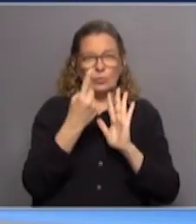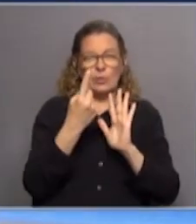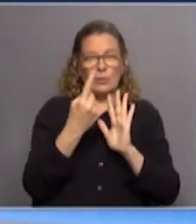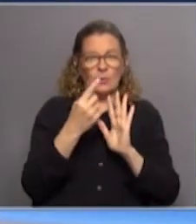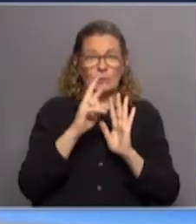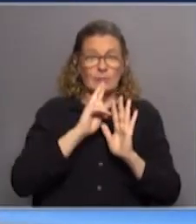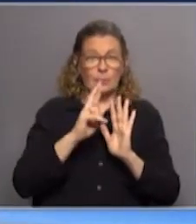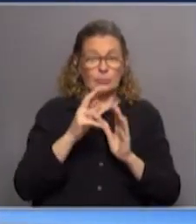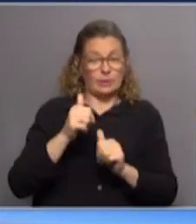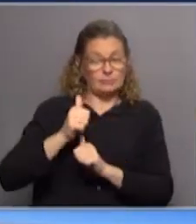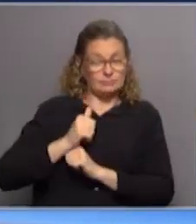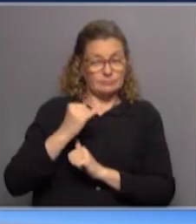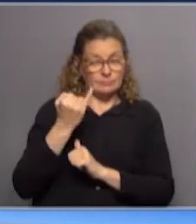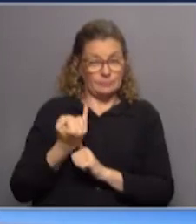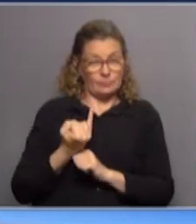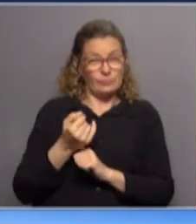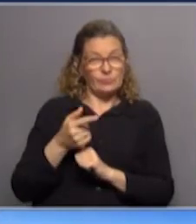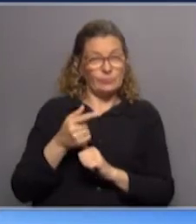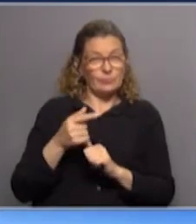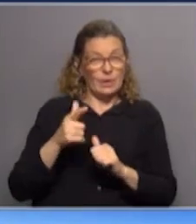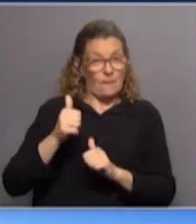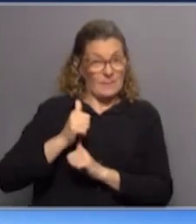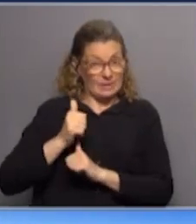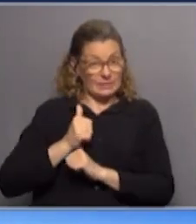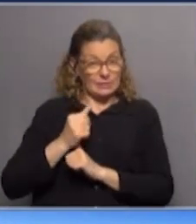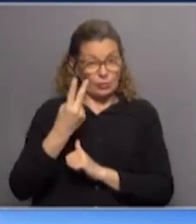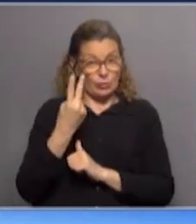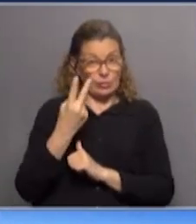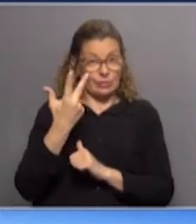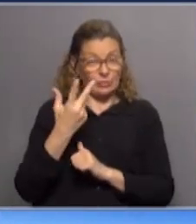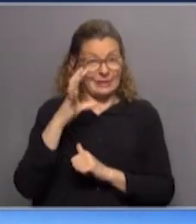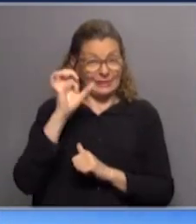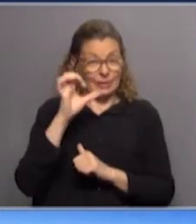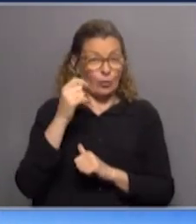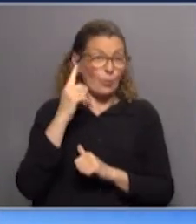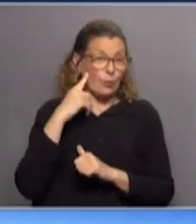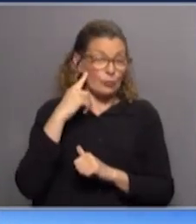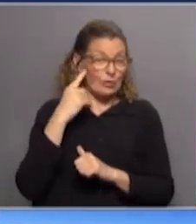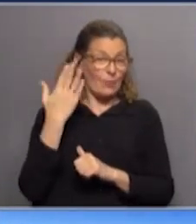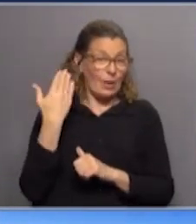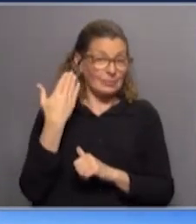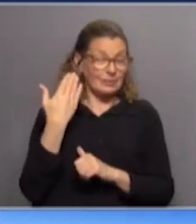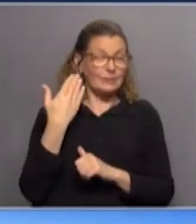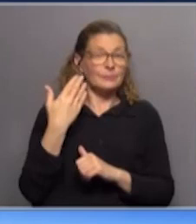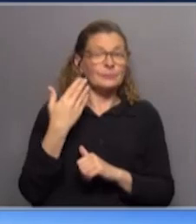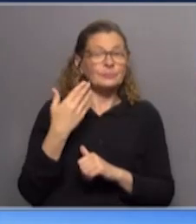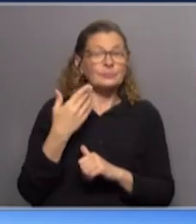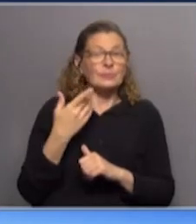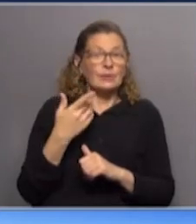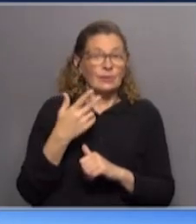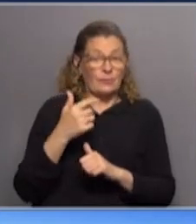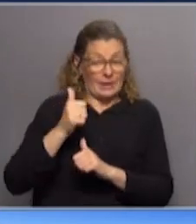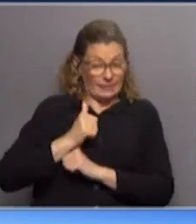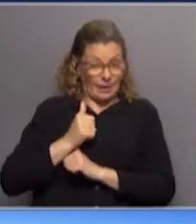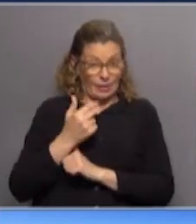más importantes de Cabildo Abierto, que es la agenda militar. Dos de los tres senadores, como escuchamos en el tape que tiene Cabildo Abierto, son